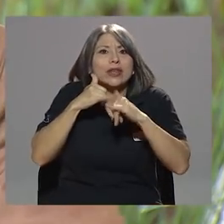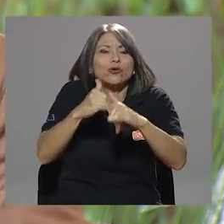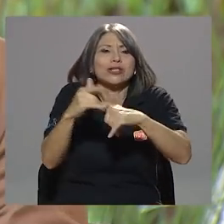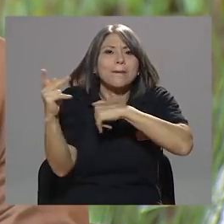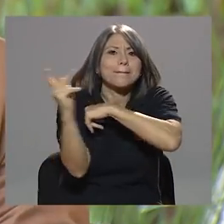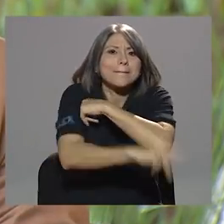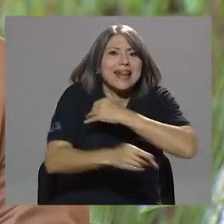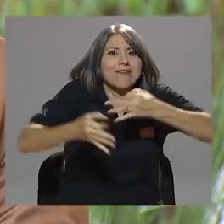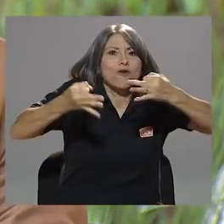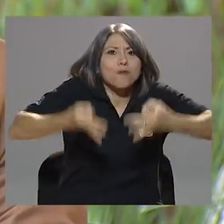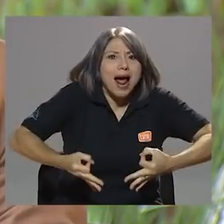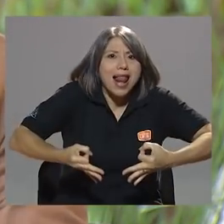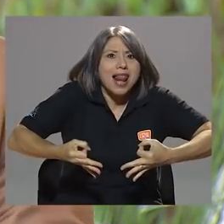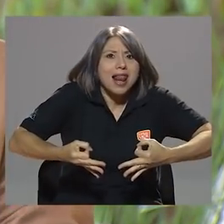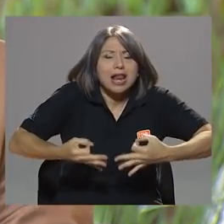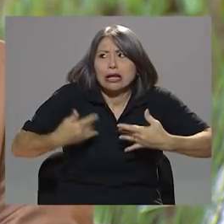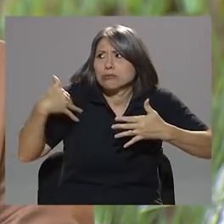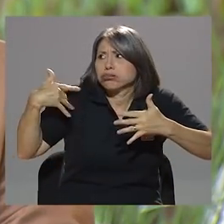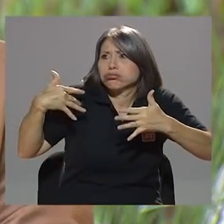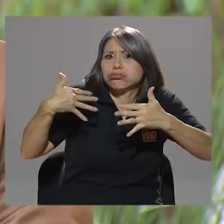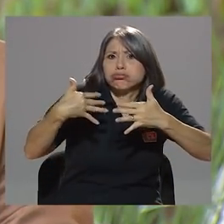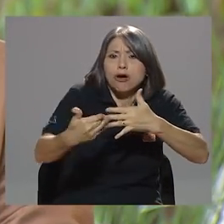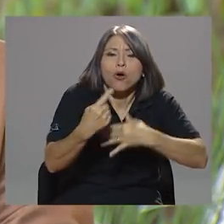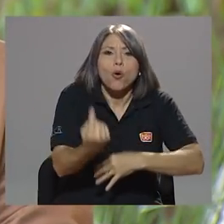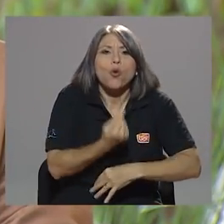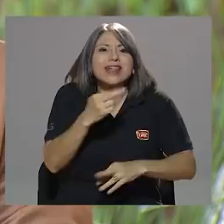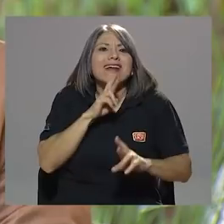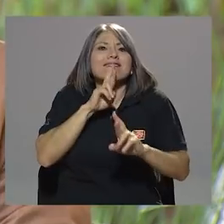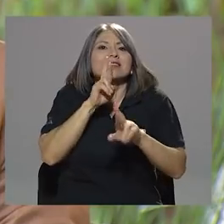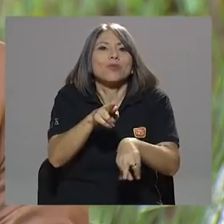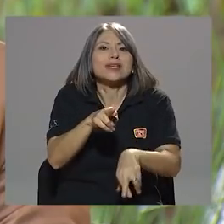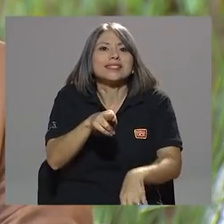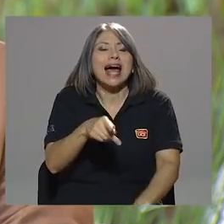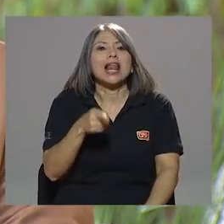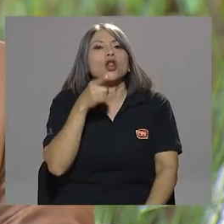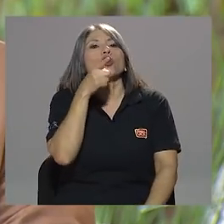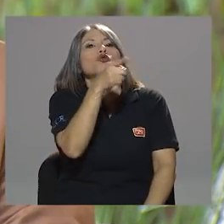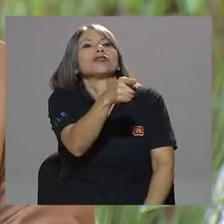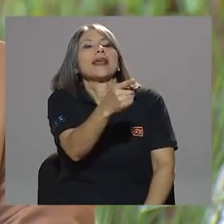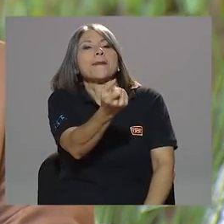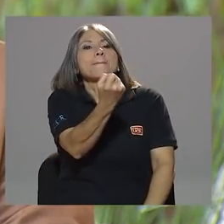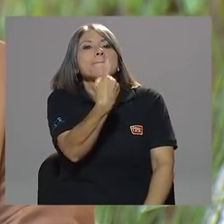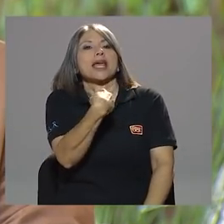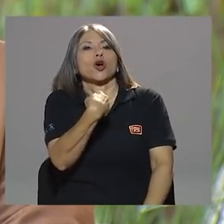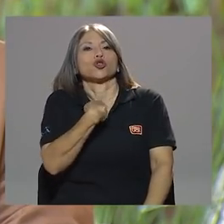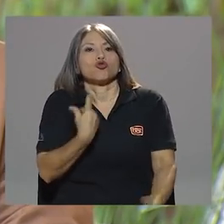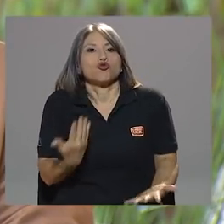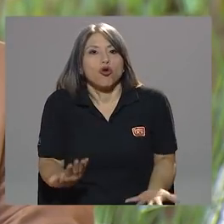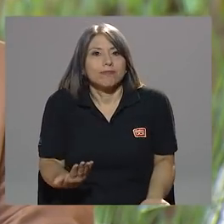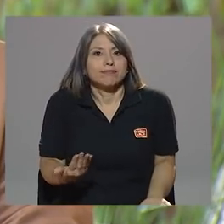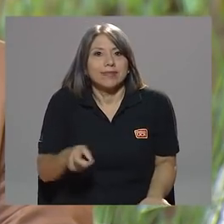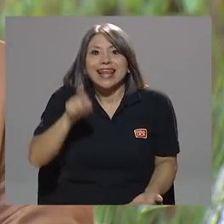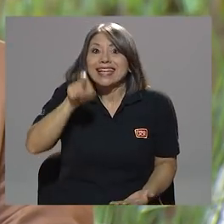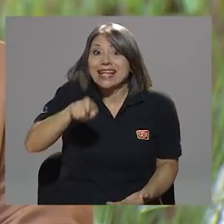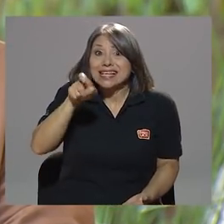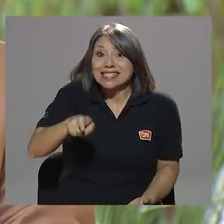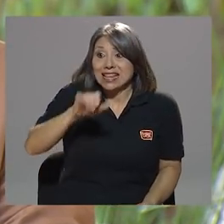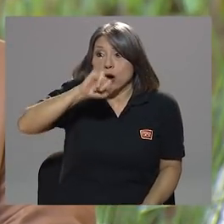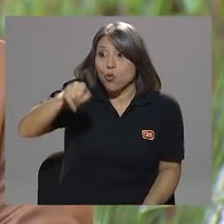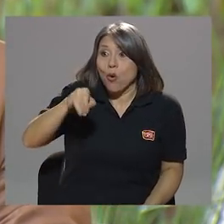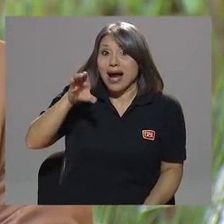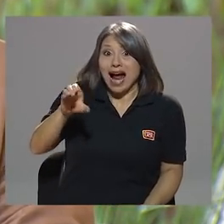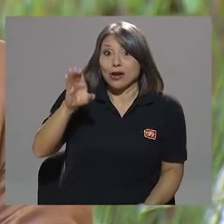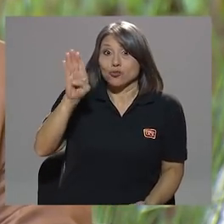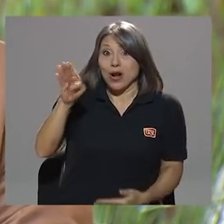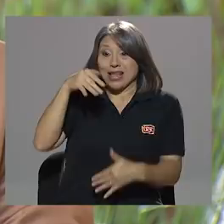investigación con veintitantos meses, y la única respuesta es lo que usted me consultó. Necesitan tener a Juan Carlos